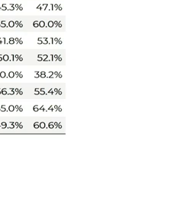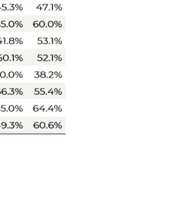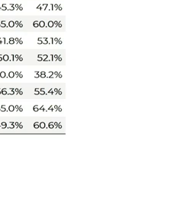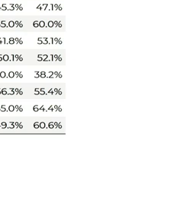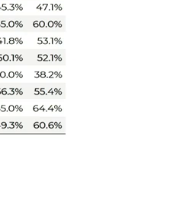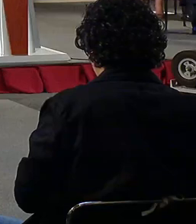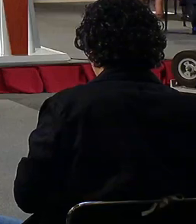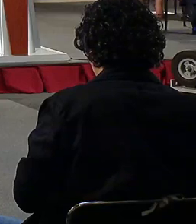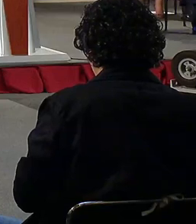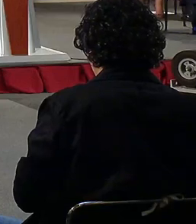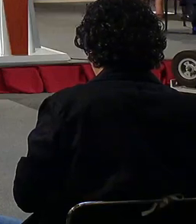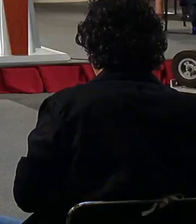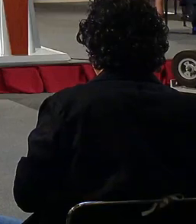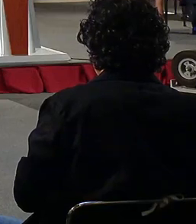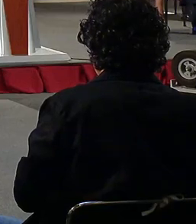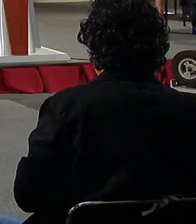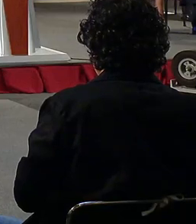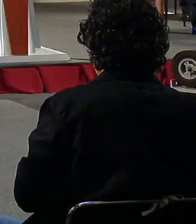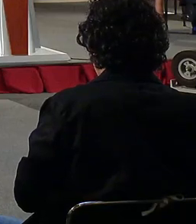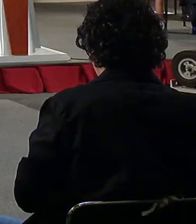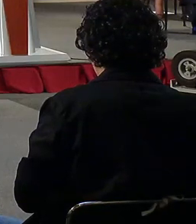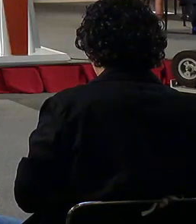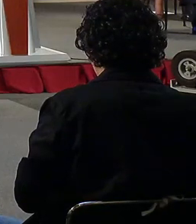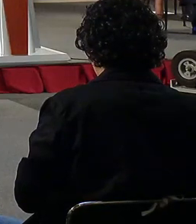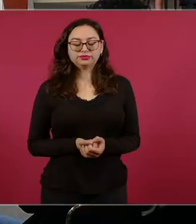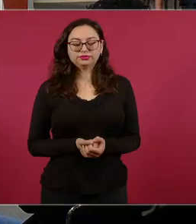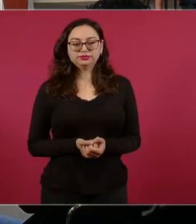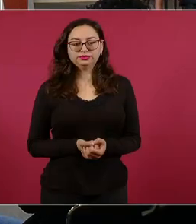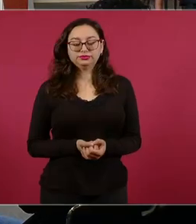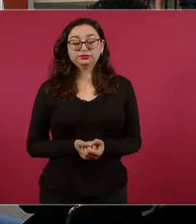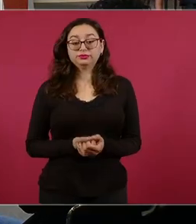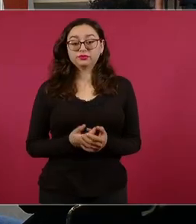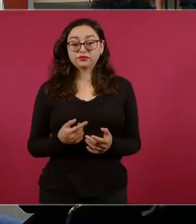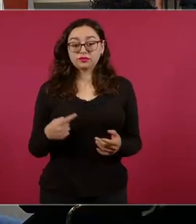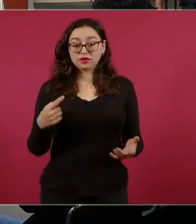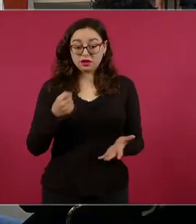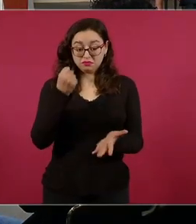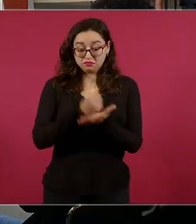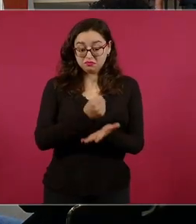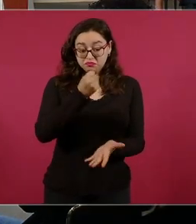las dependencias, 64.5.